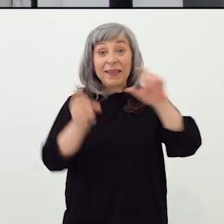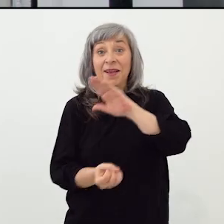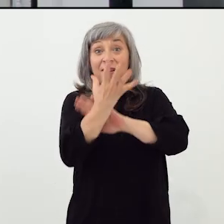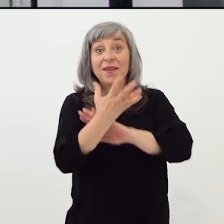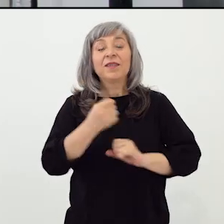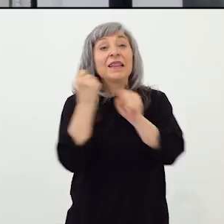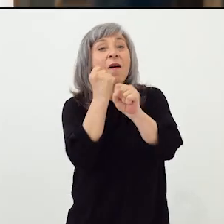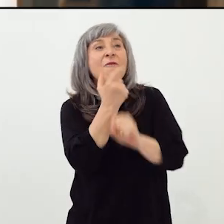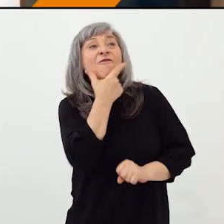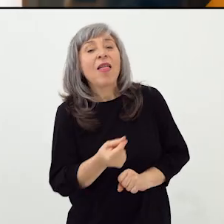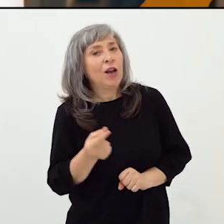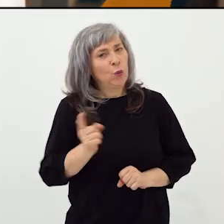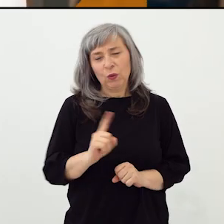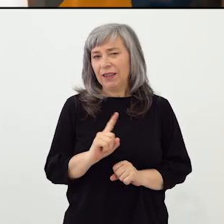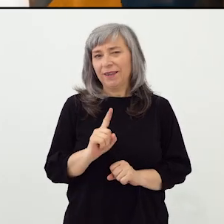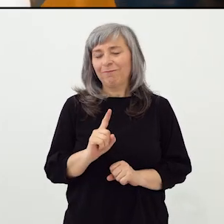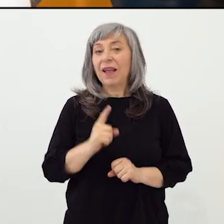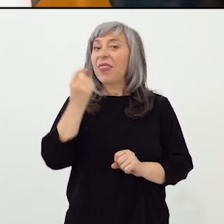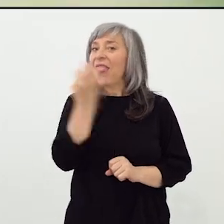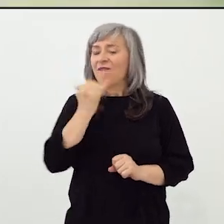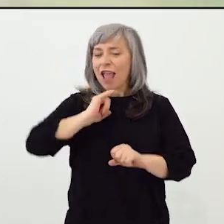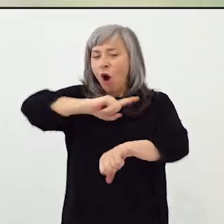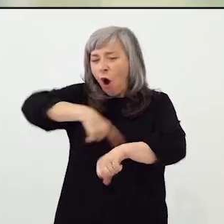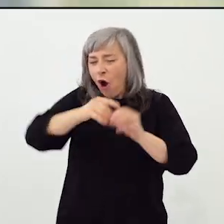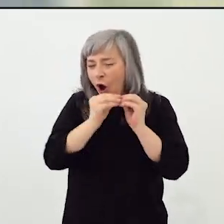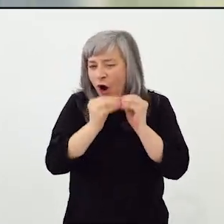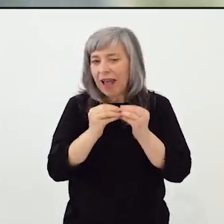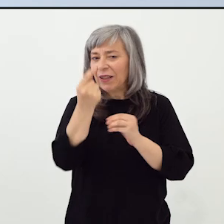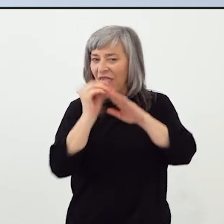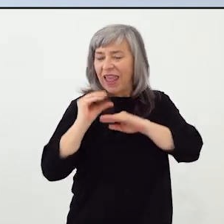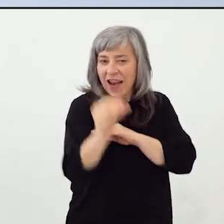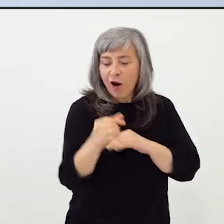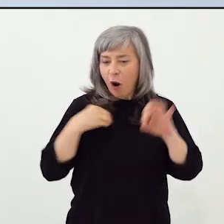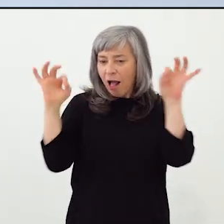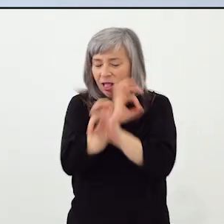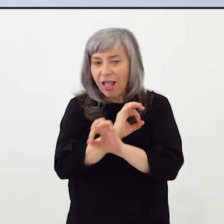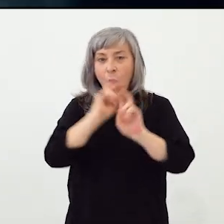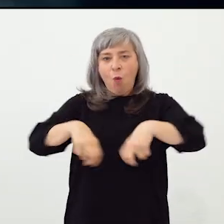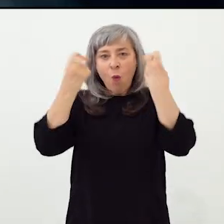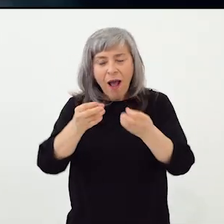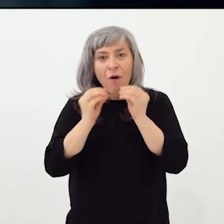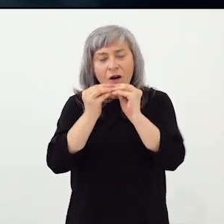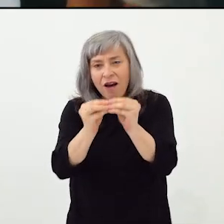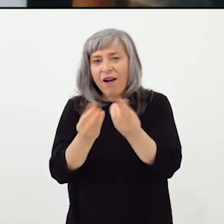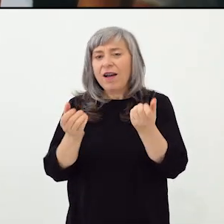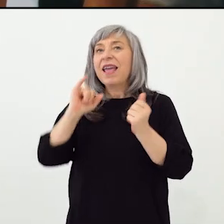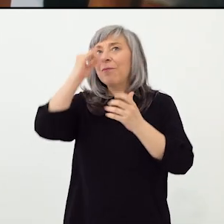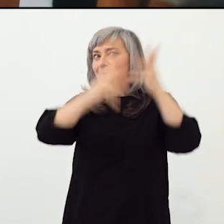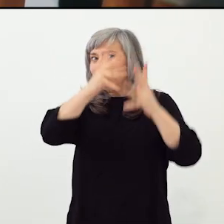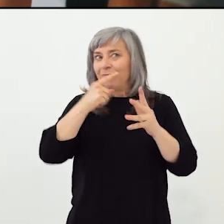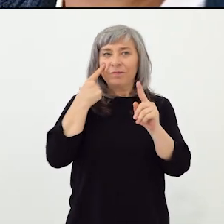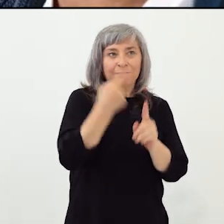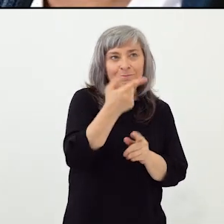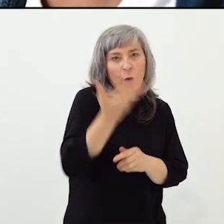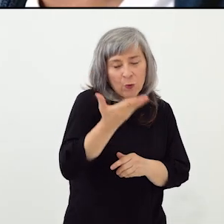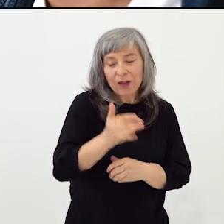Crear una empresa no es tarea fácil. Hay que invertir tiempo y dinero, equivocarse, volver a empezar, no olvidarse de los números,